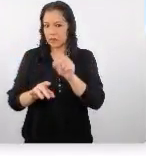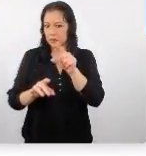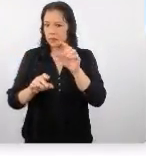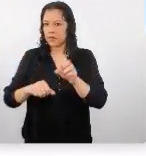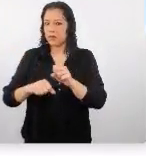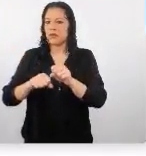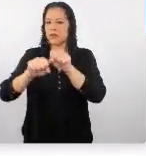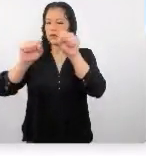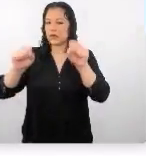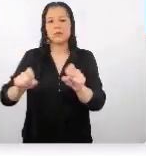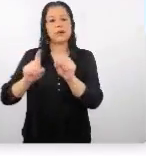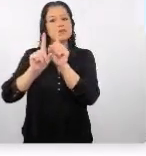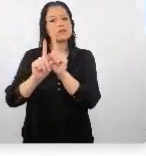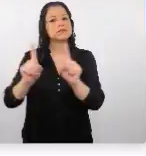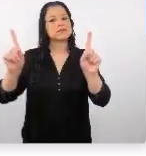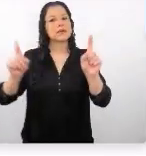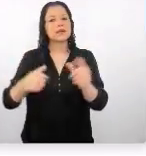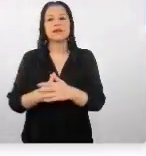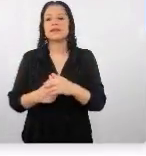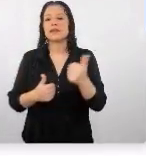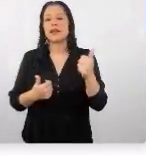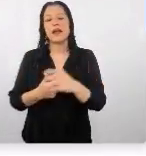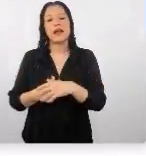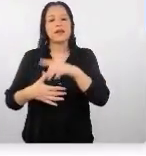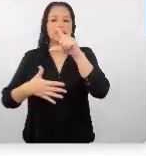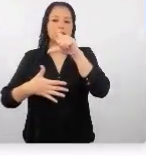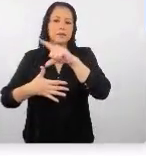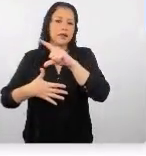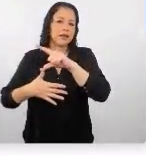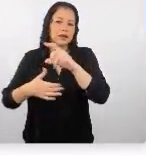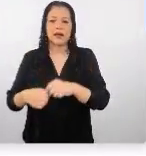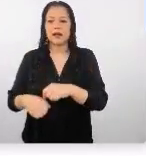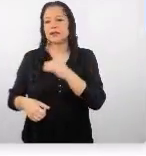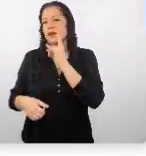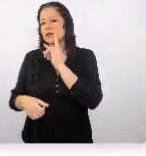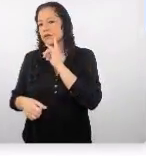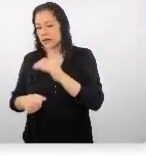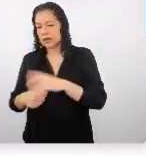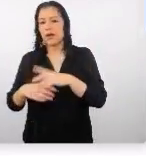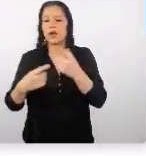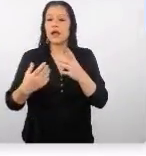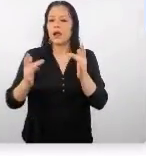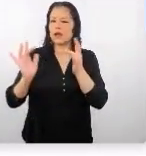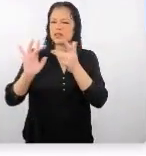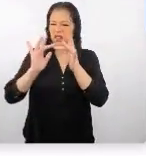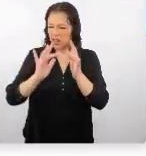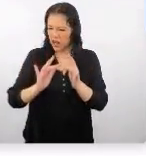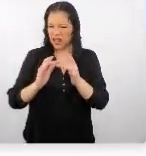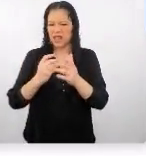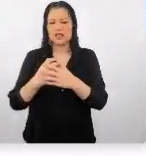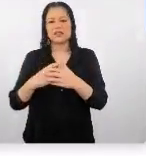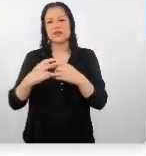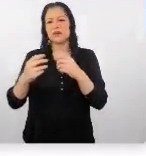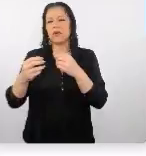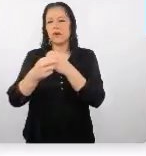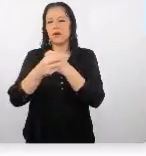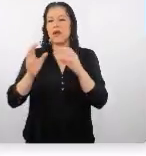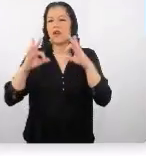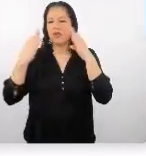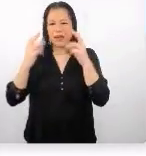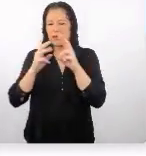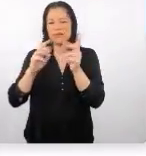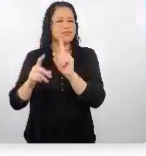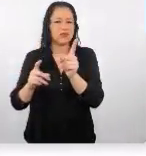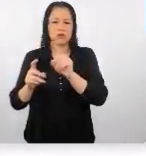totalmente diferente al ocidental las redes que nosotros conocemos no funcionan en